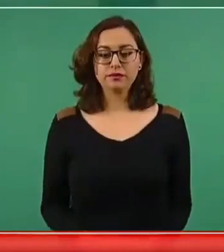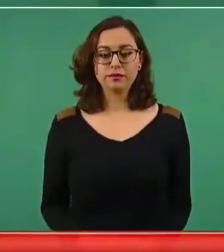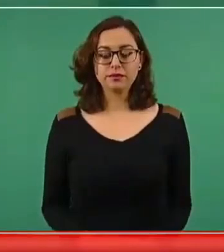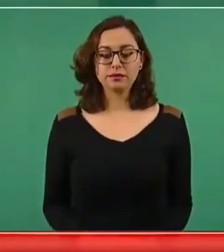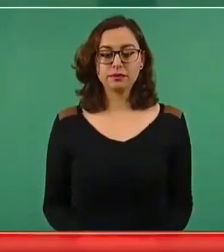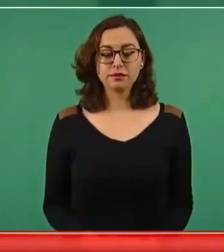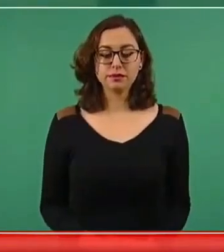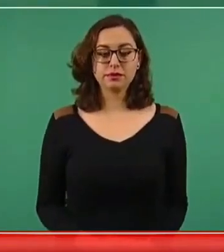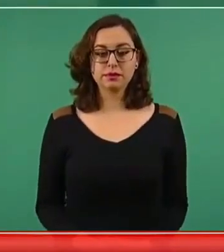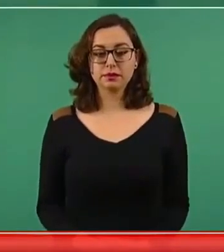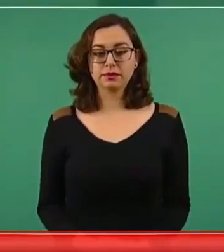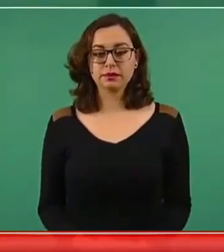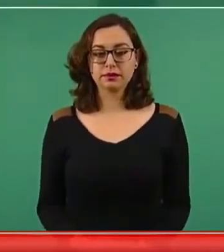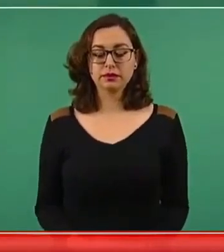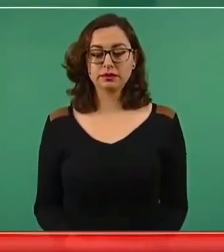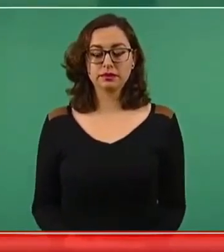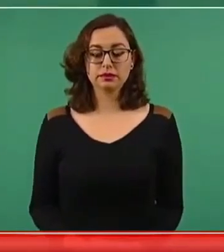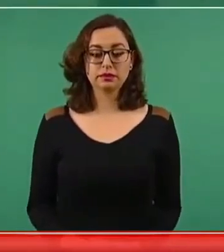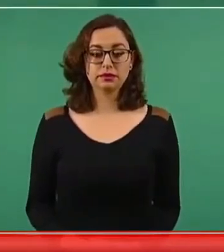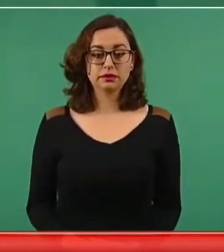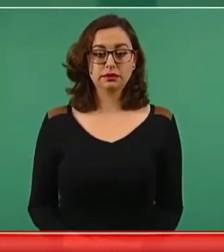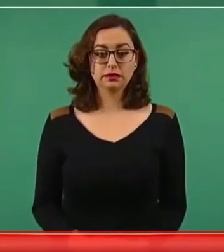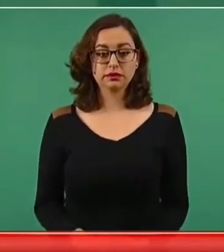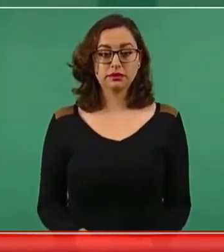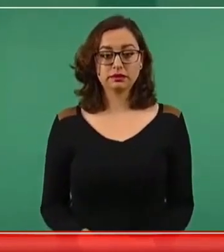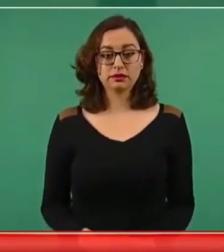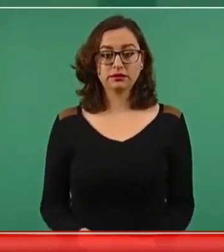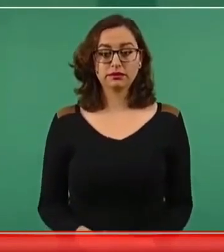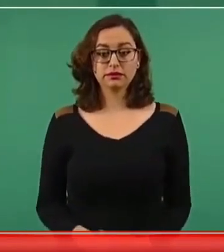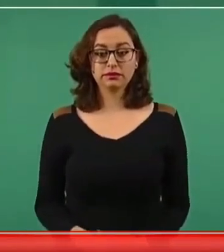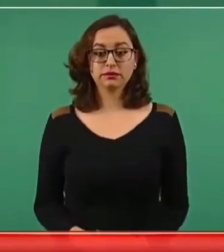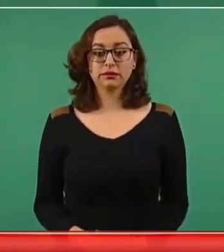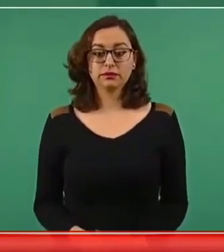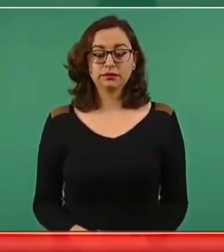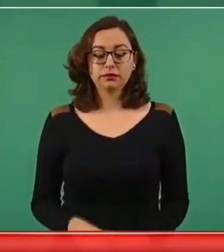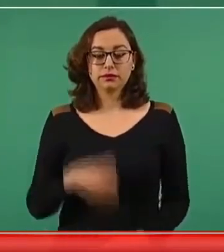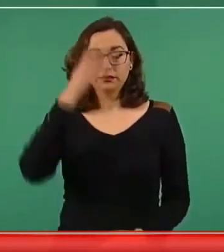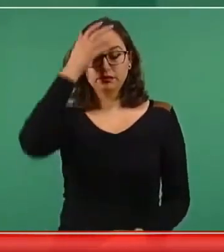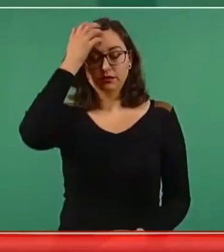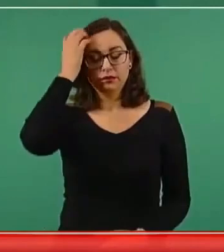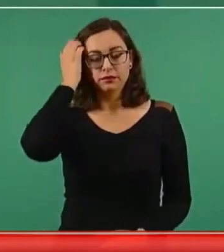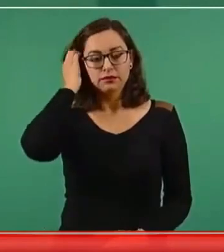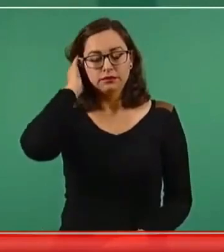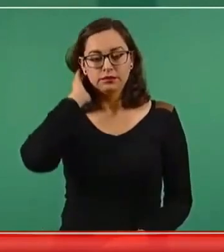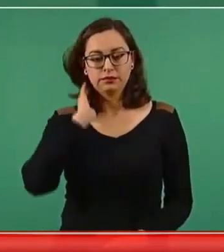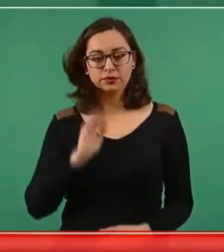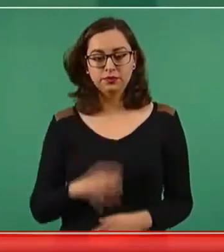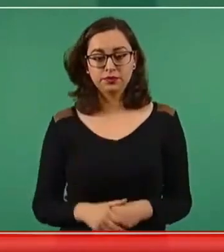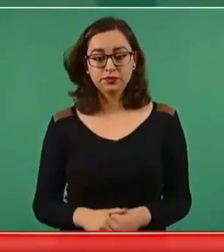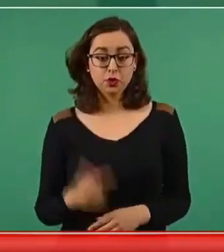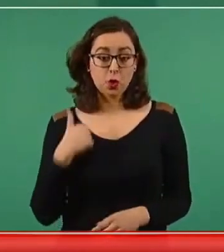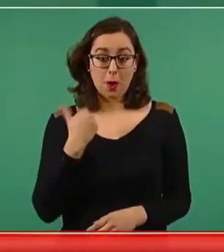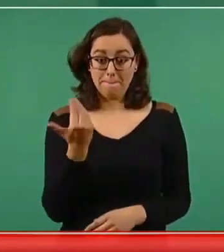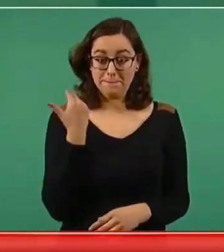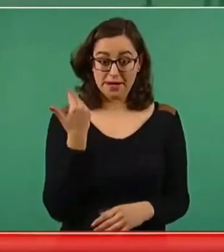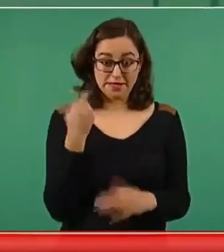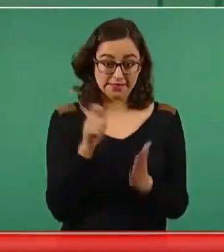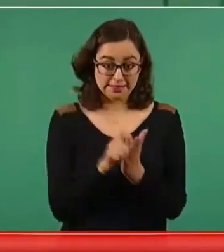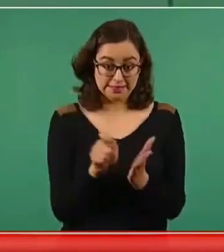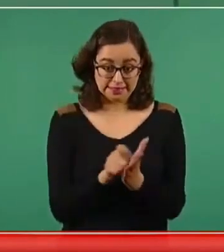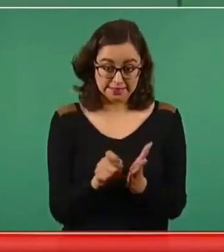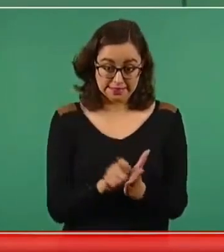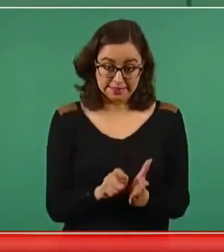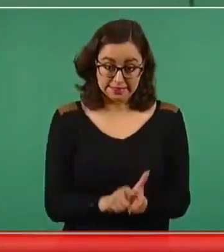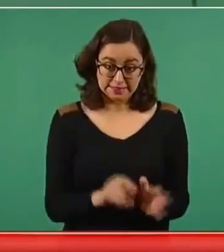Vamos a… bueno, tengo que… estoy terminando el borrador, voy a